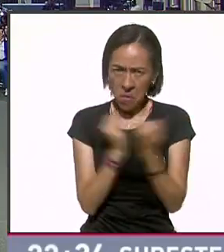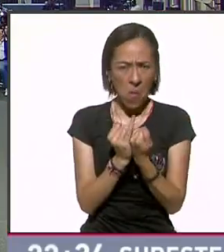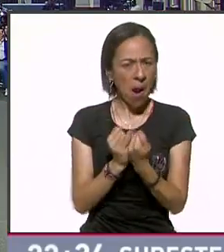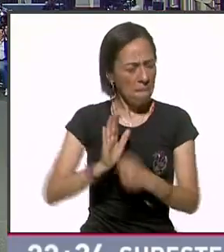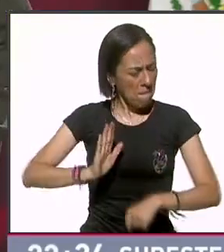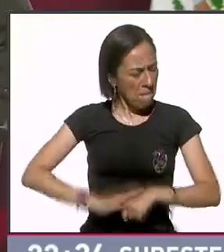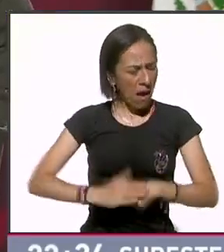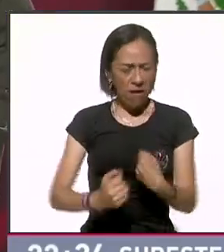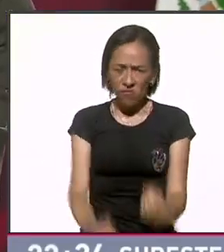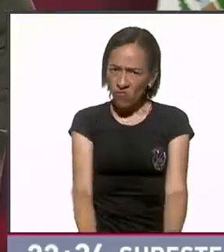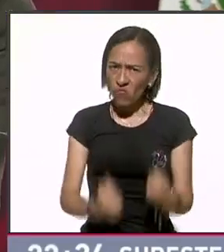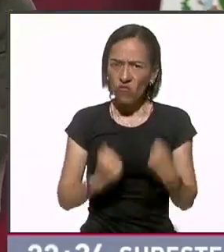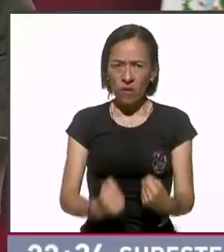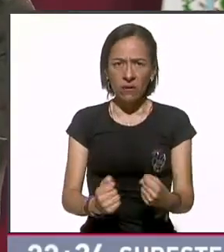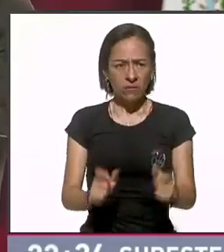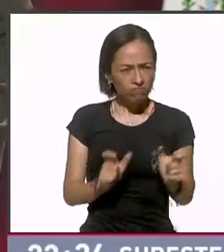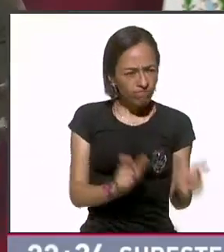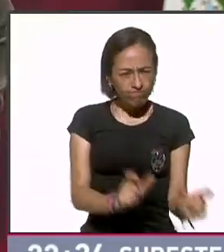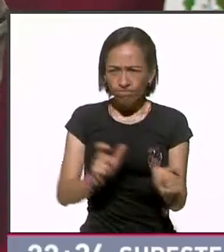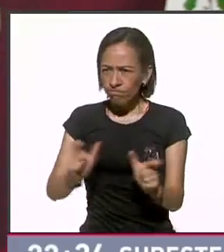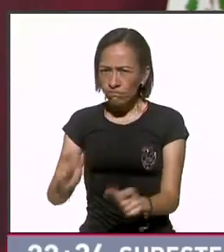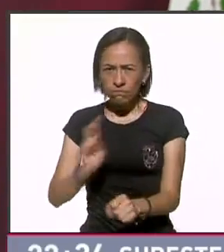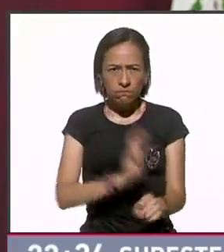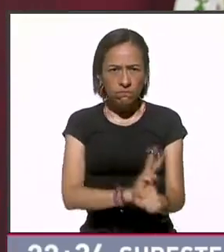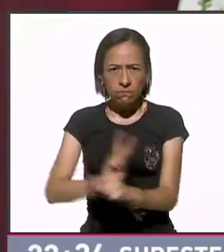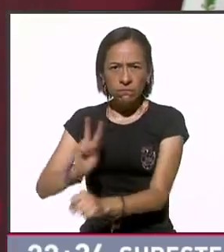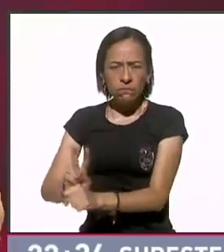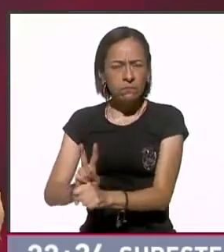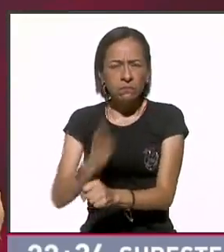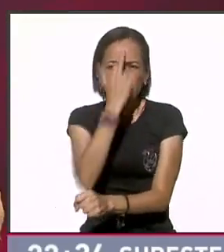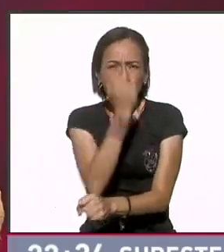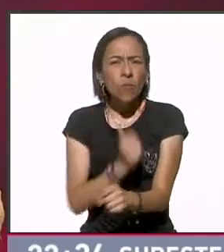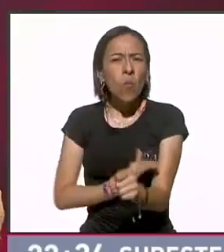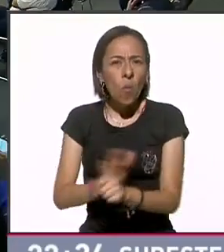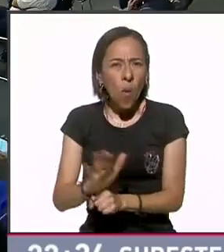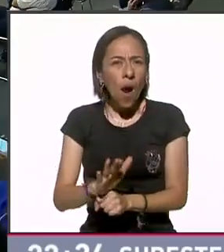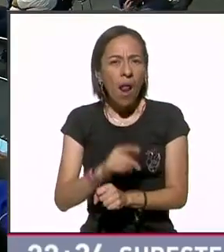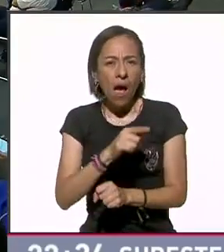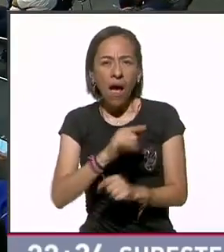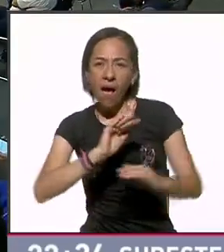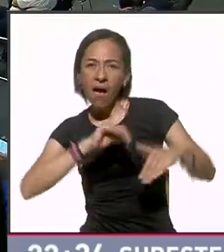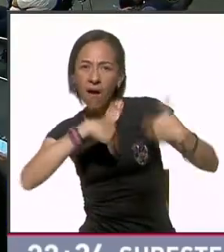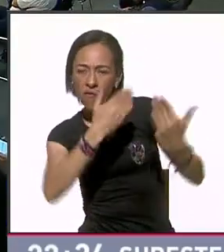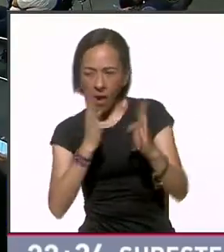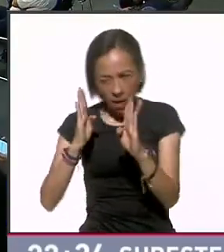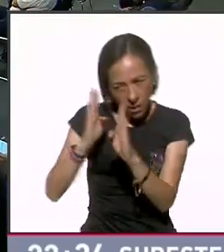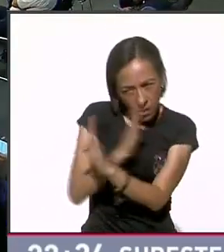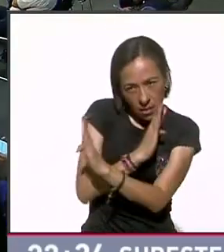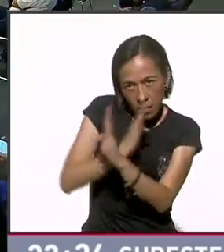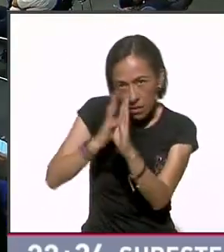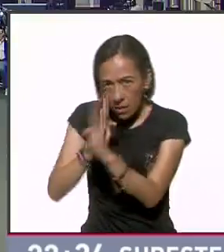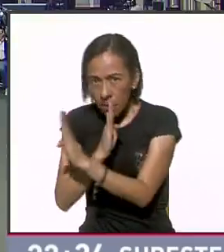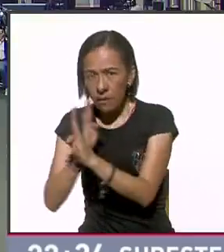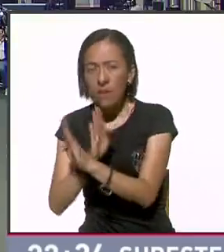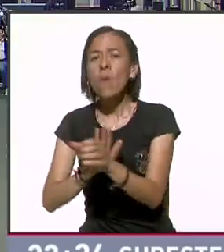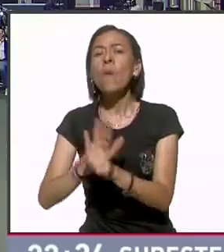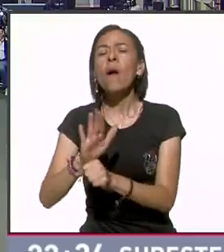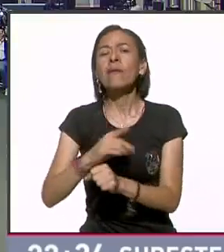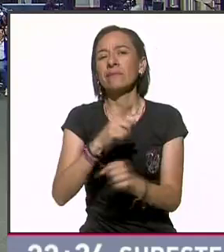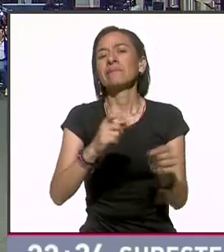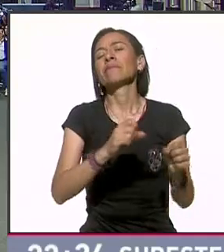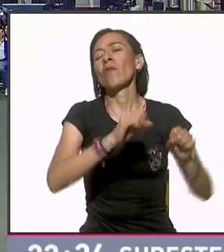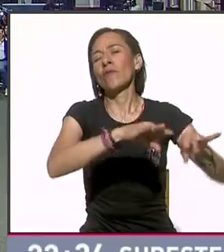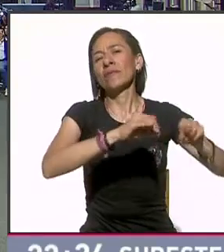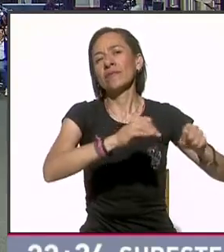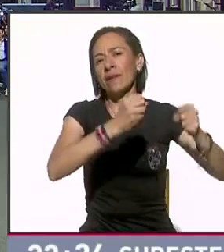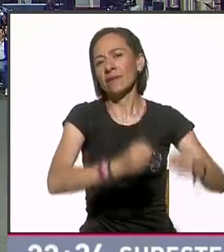siendo objeto de espionaje del Pentágono y muchos medios de